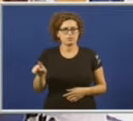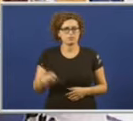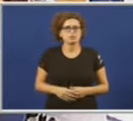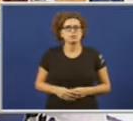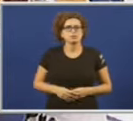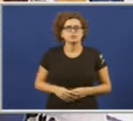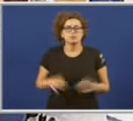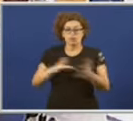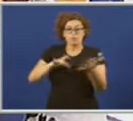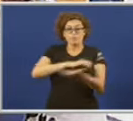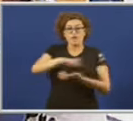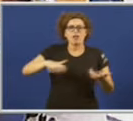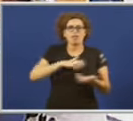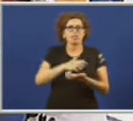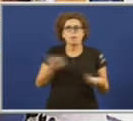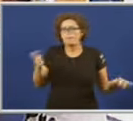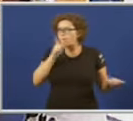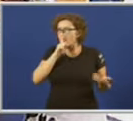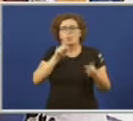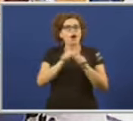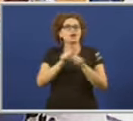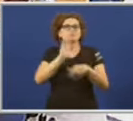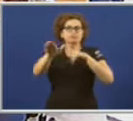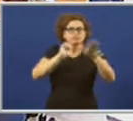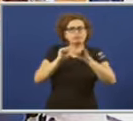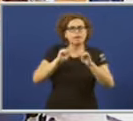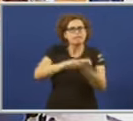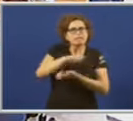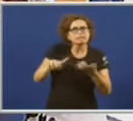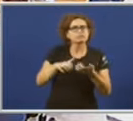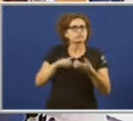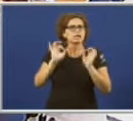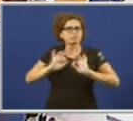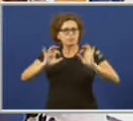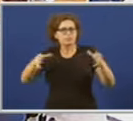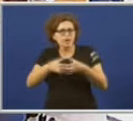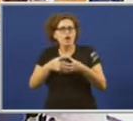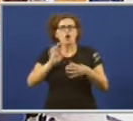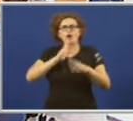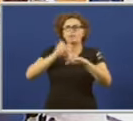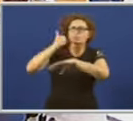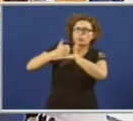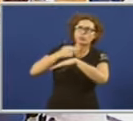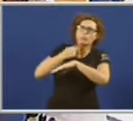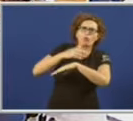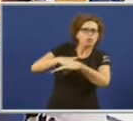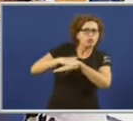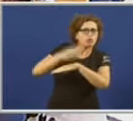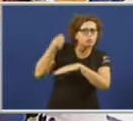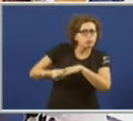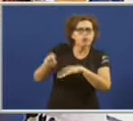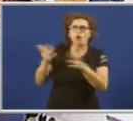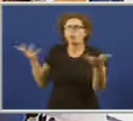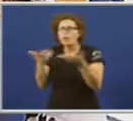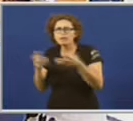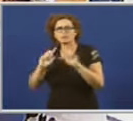Unha violencia que non convoca gabinetes de crise, nin declaracións excepcionais da xefatura de Estado, nin reunións gobernamentais de